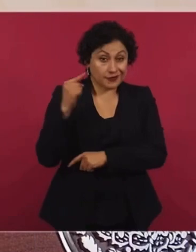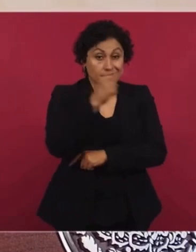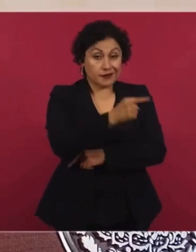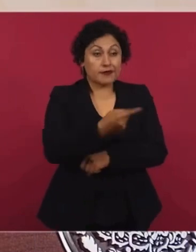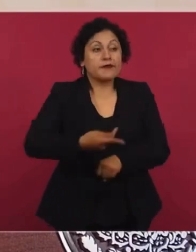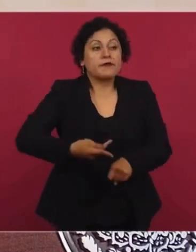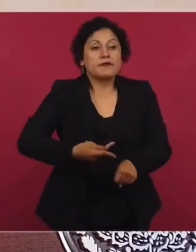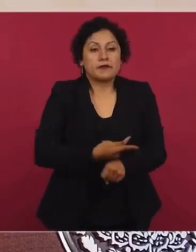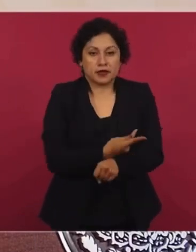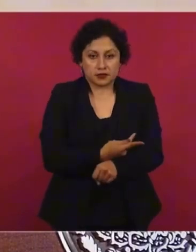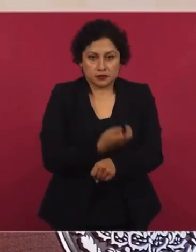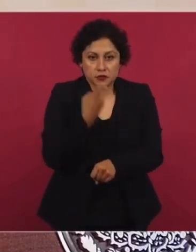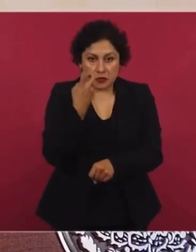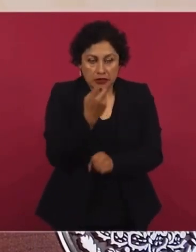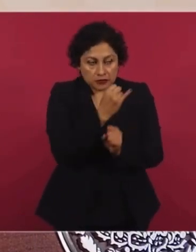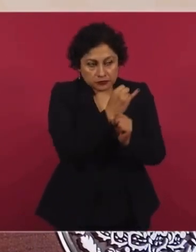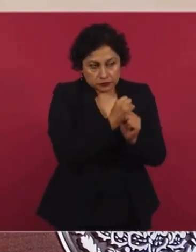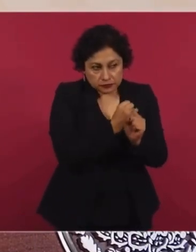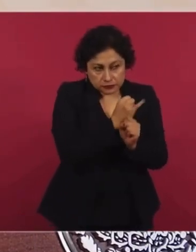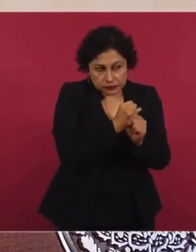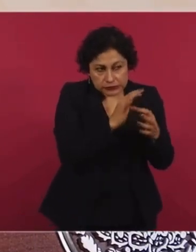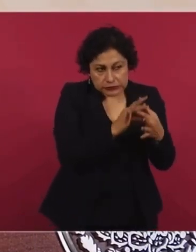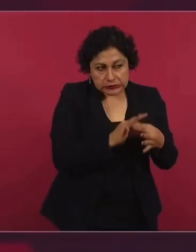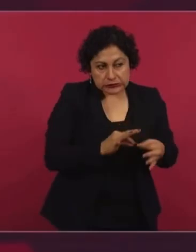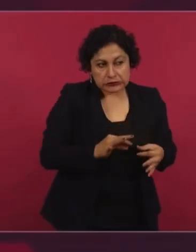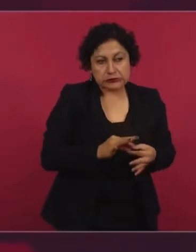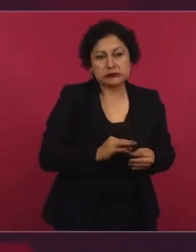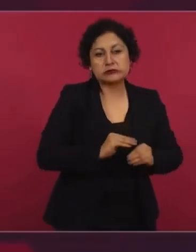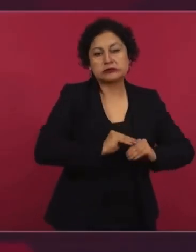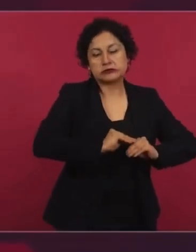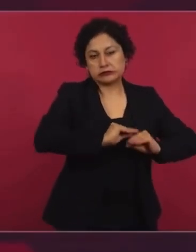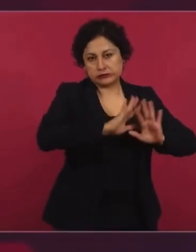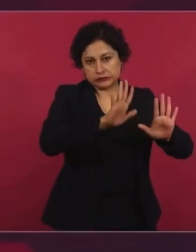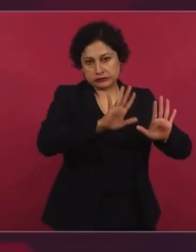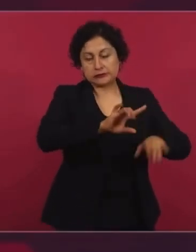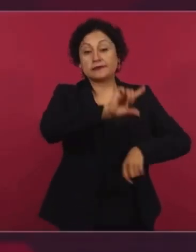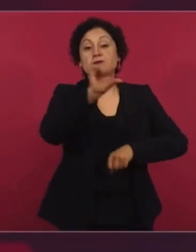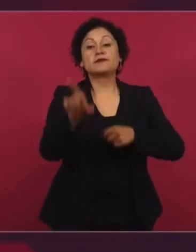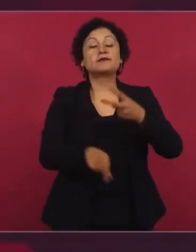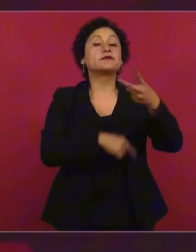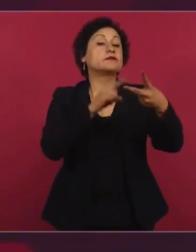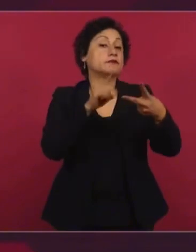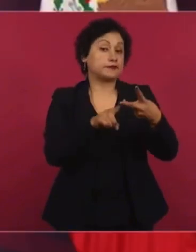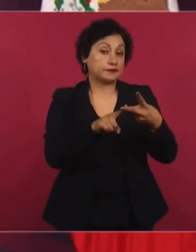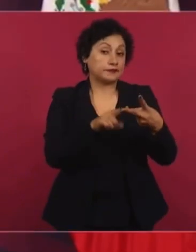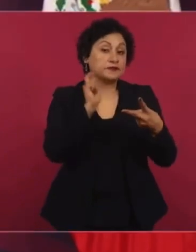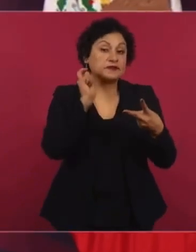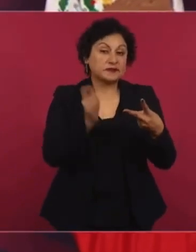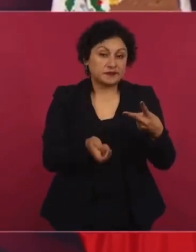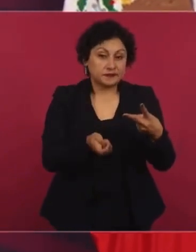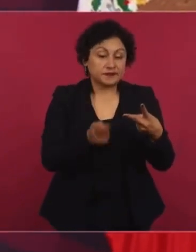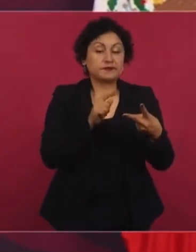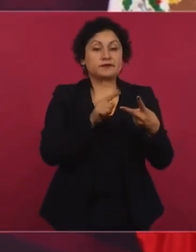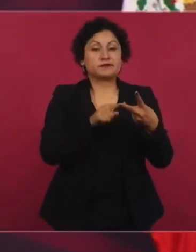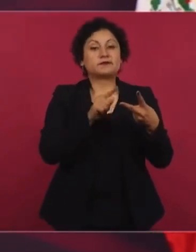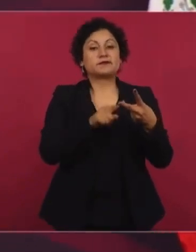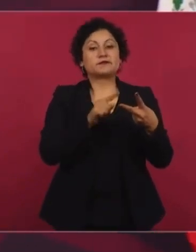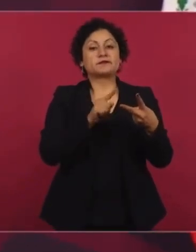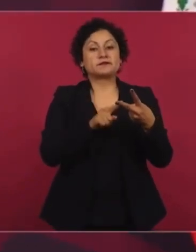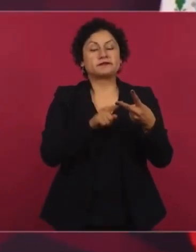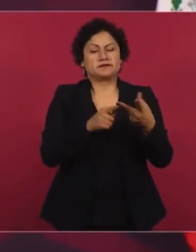Segundo, por qué inventaron